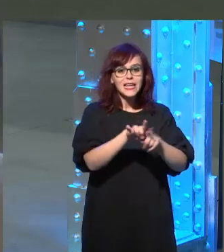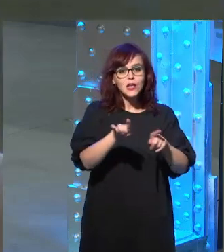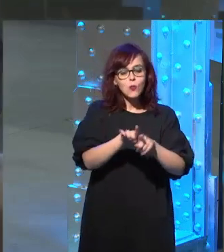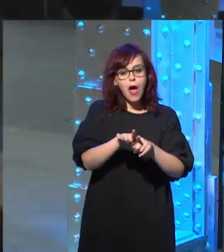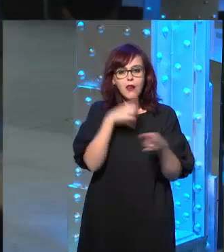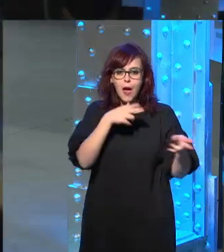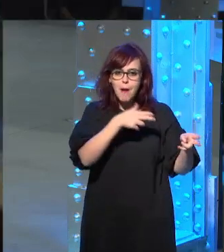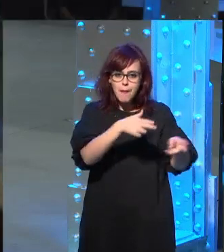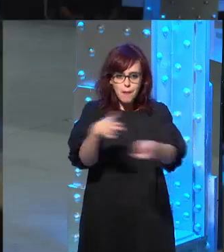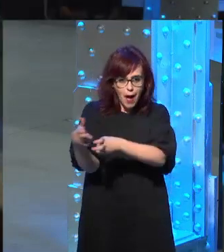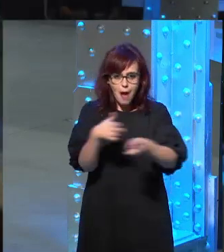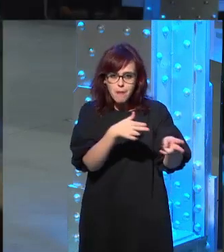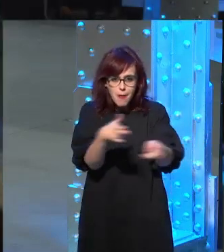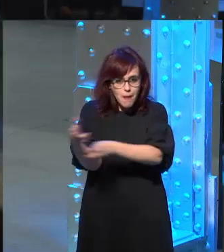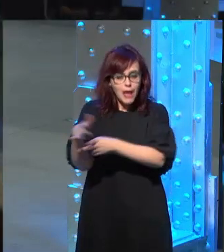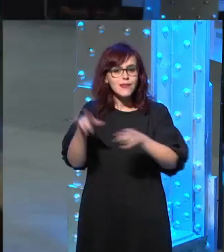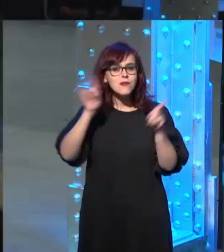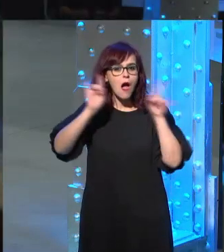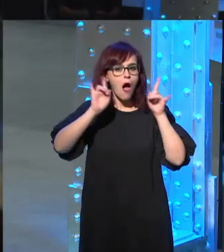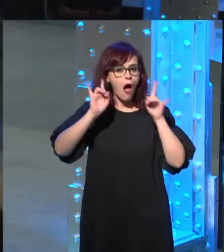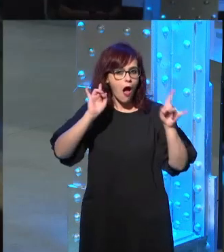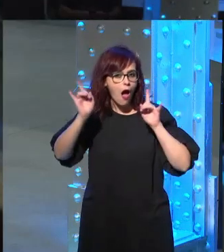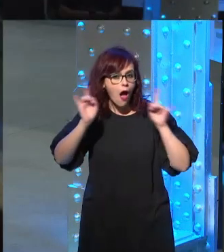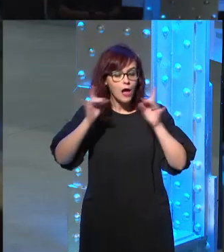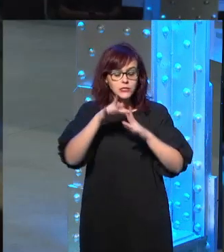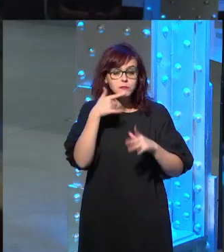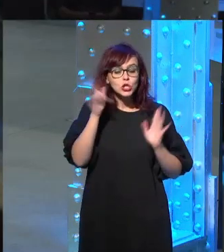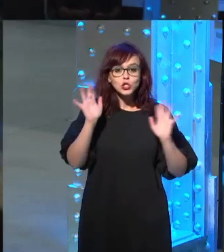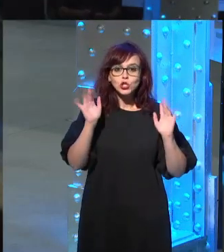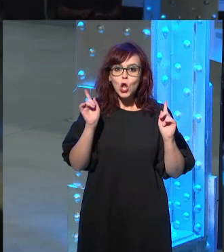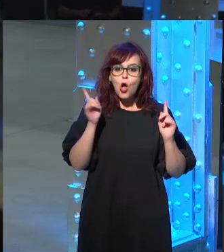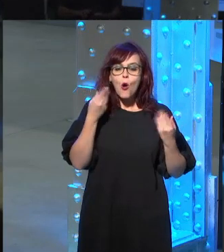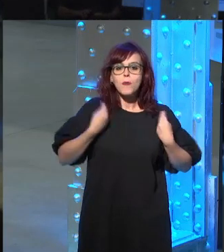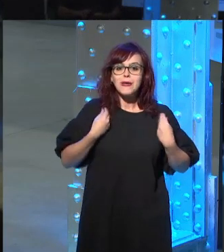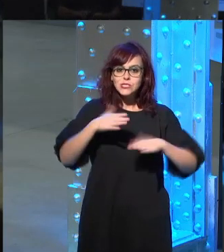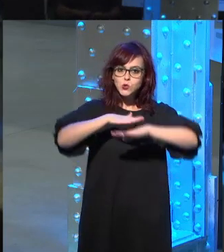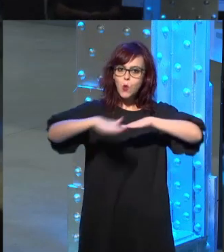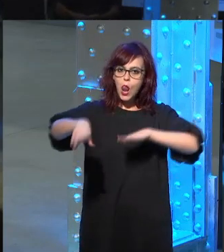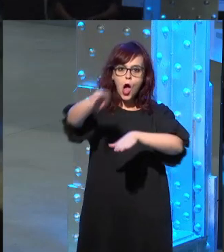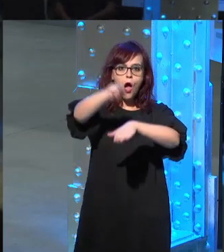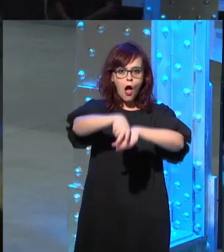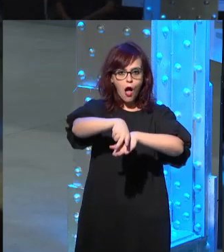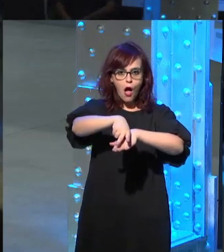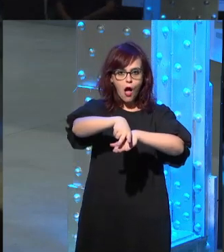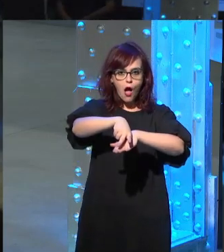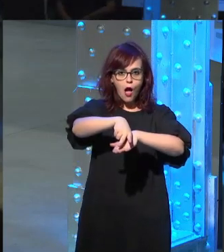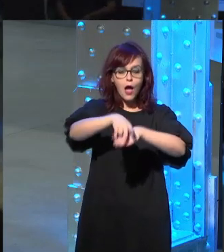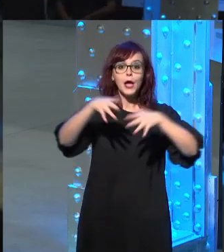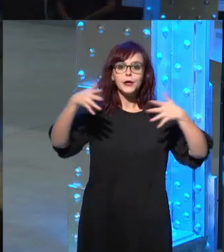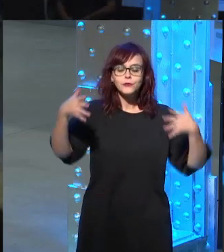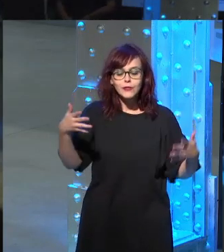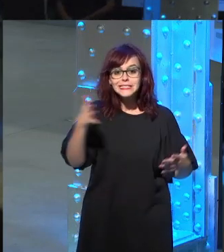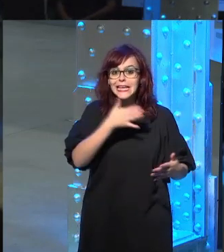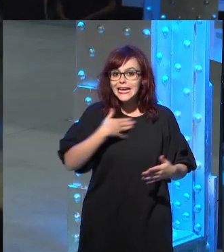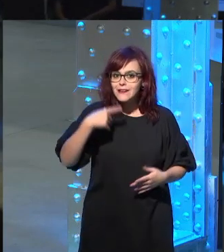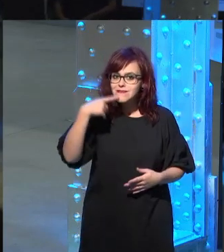remataban a los heridos ¿no? pero entonces todo lo vio desde el piso y una pregunta que quería hacerte